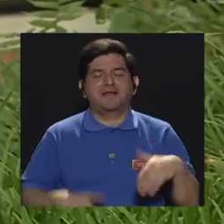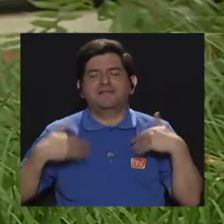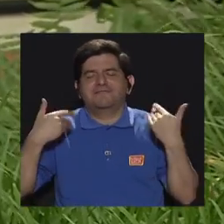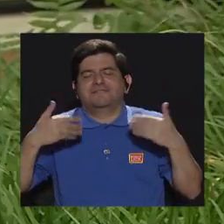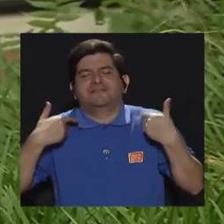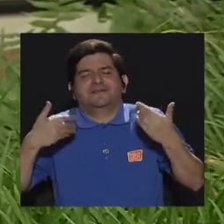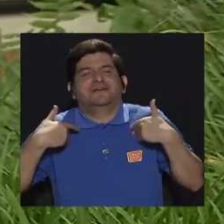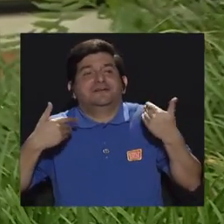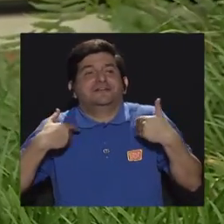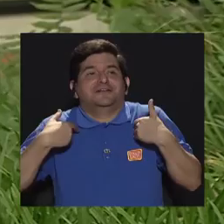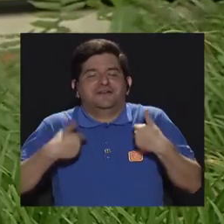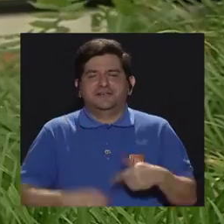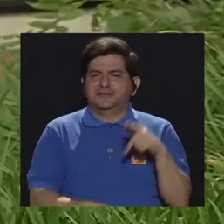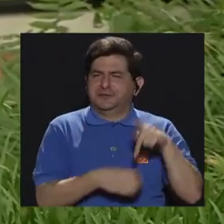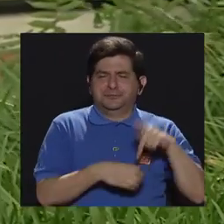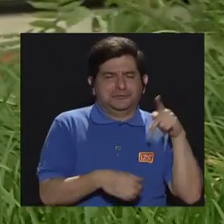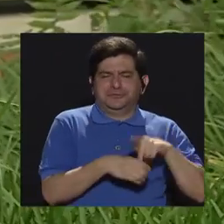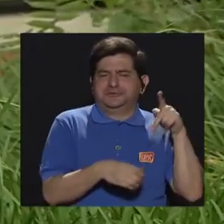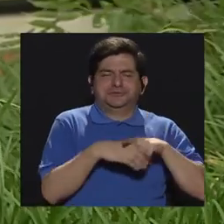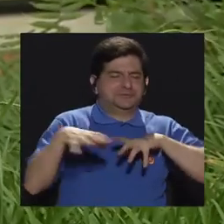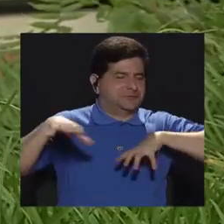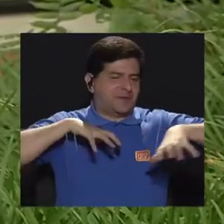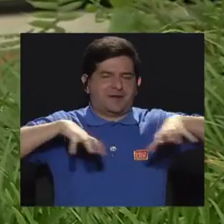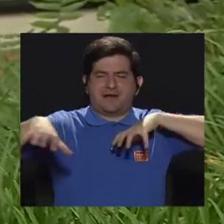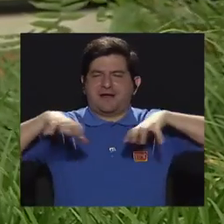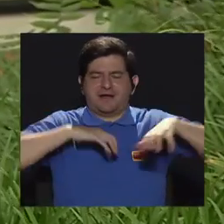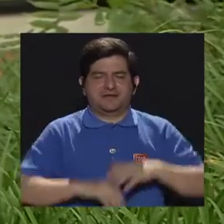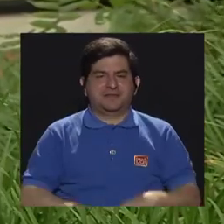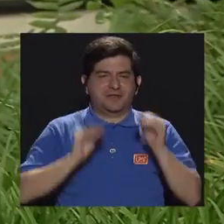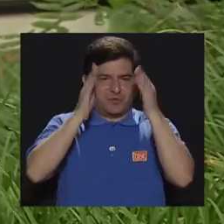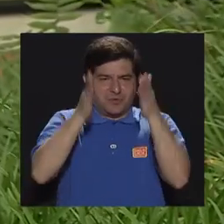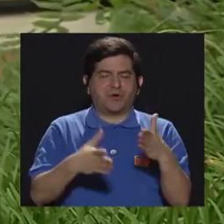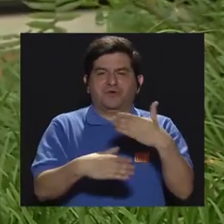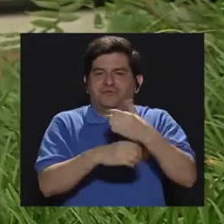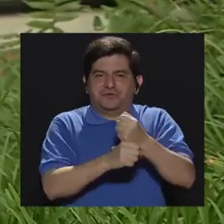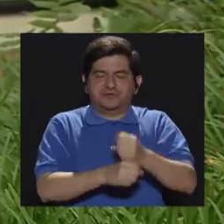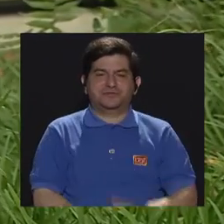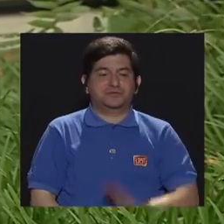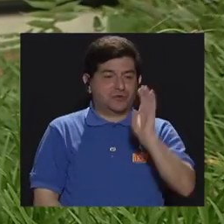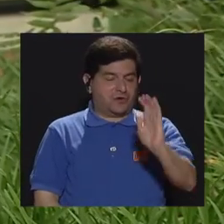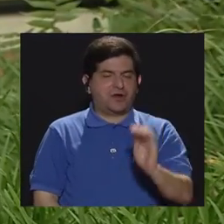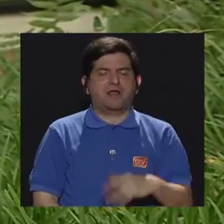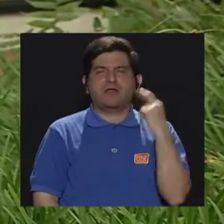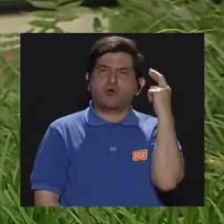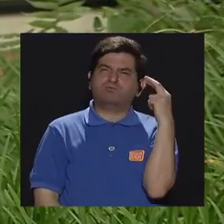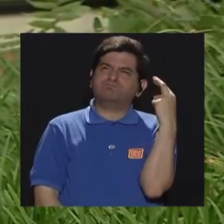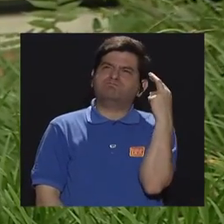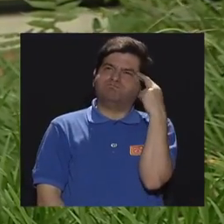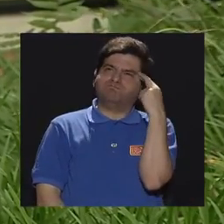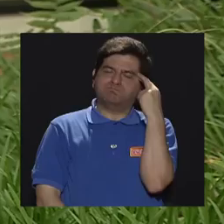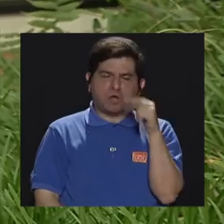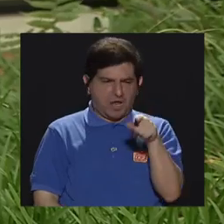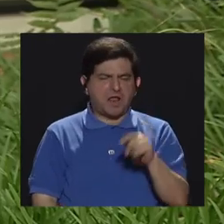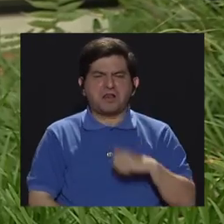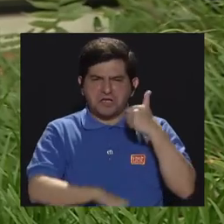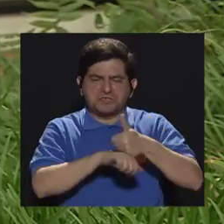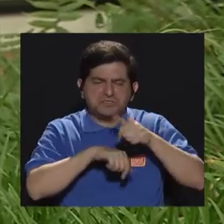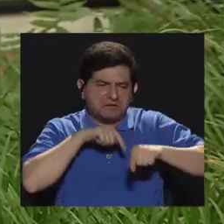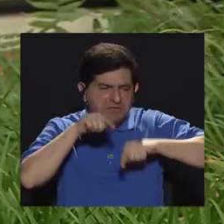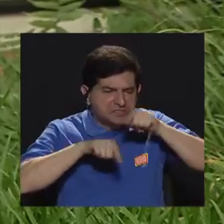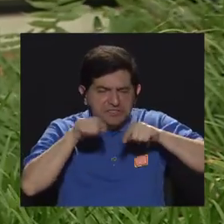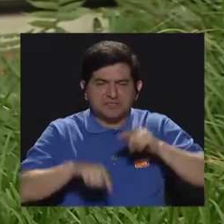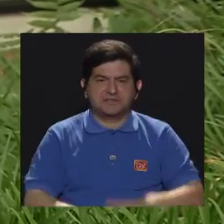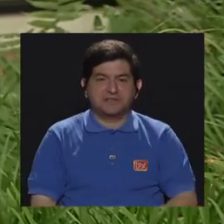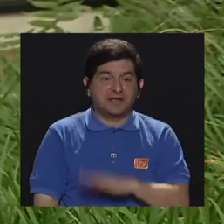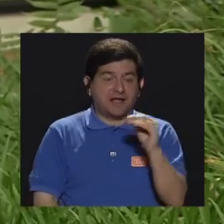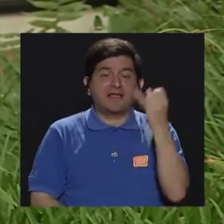feliz, un niño que participa en las actividades que la docente hace, es un niño que reflexiona, es un niño crítico y es un